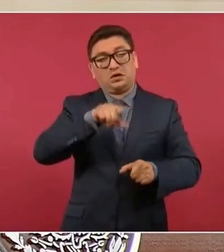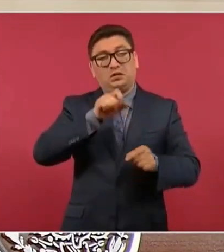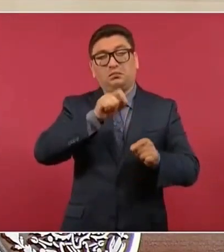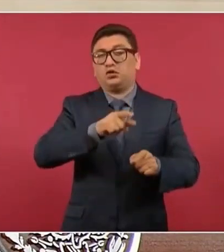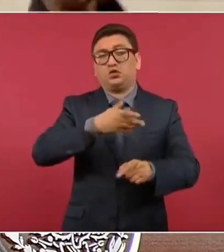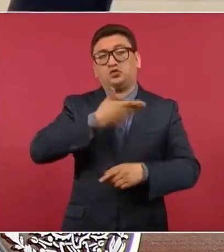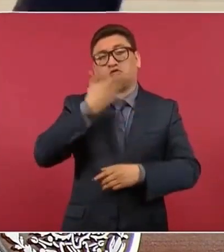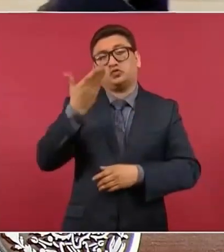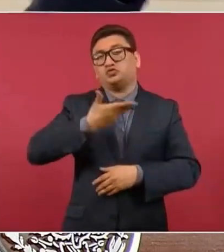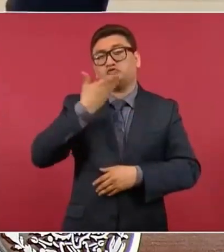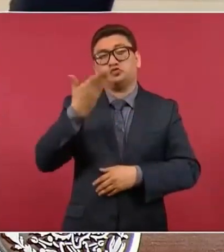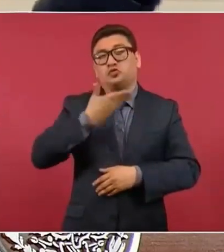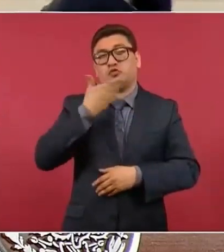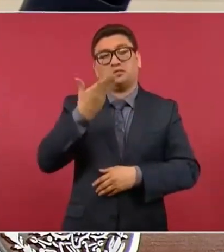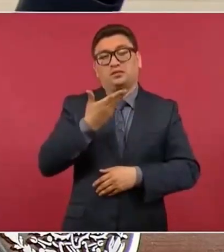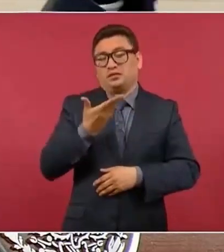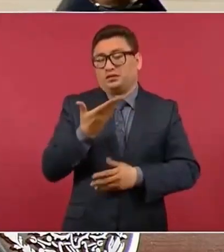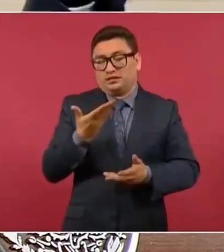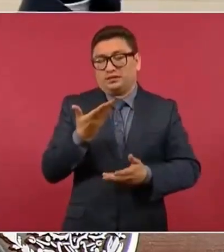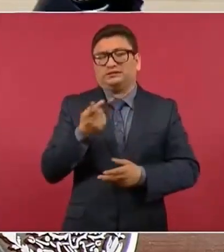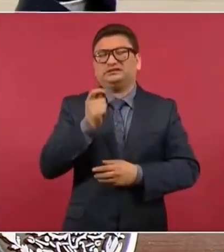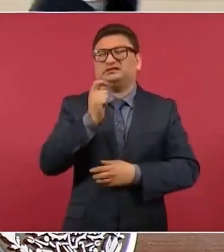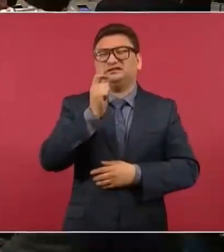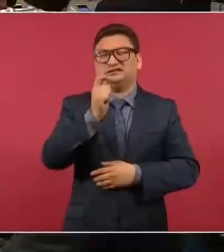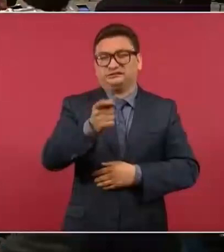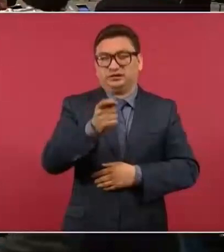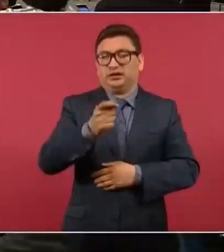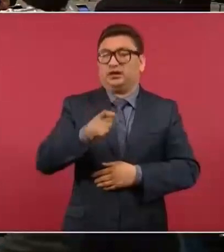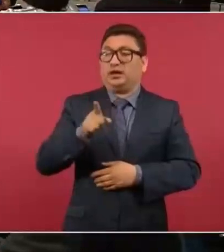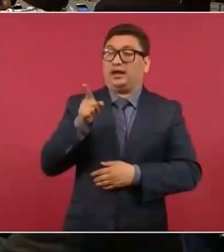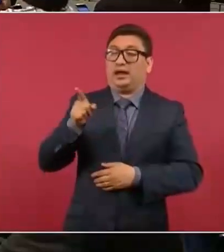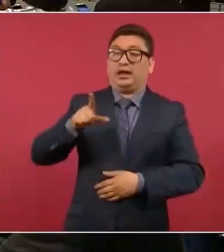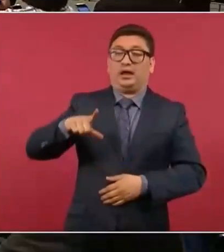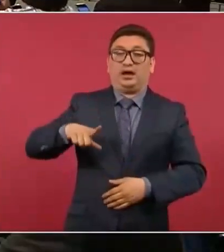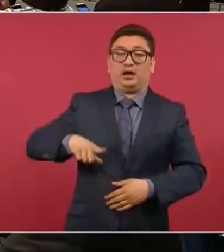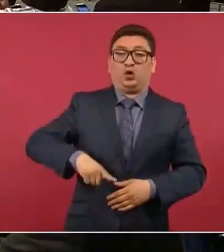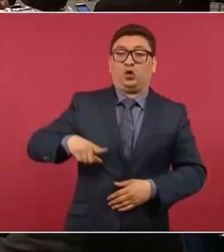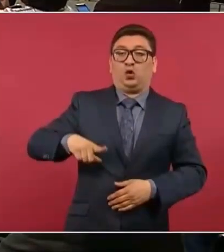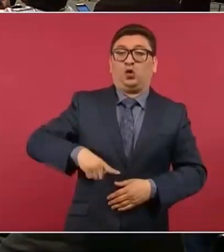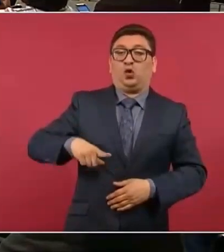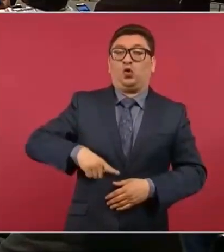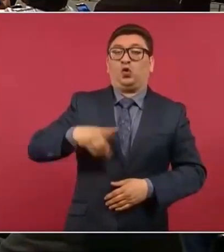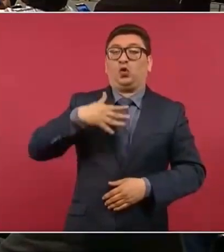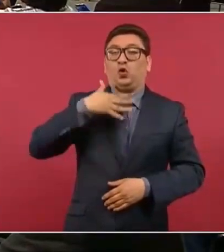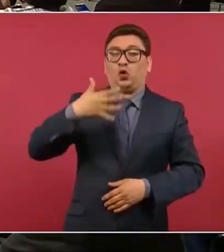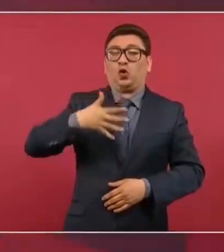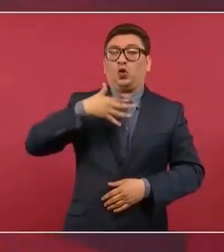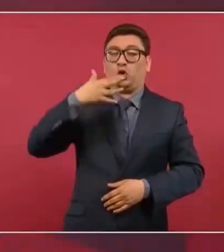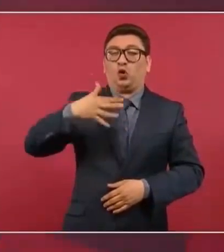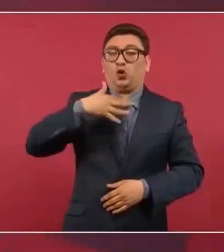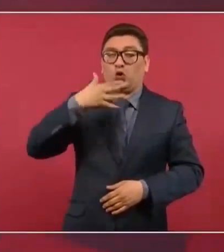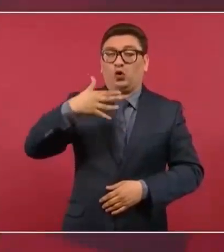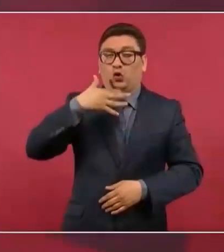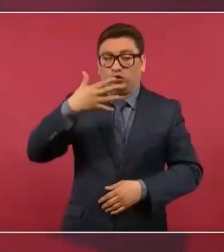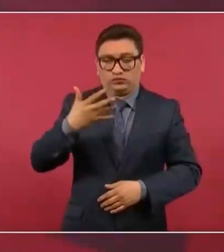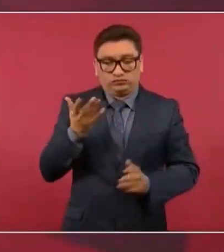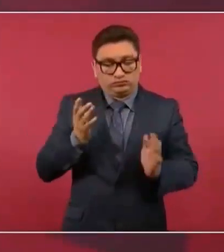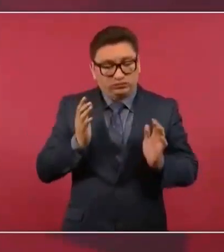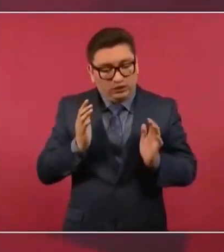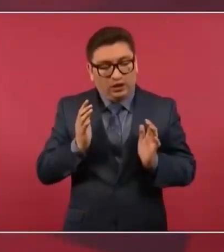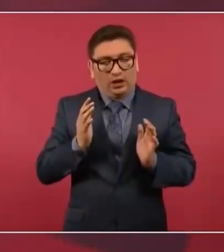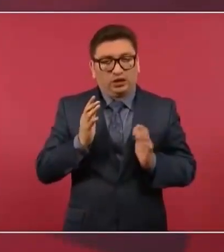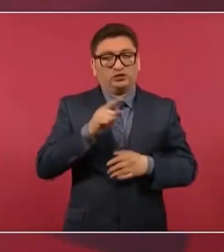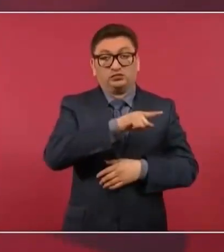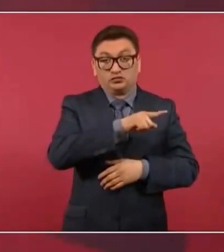de que el gobierno es corrupto. Entonces,